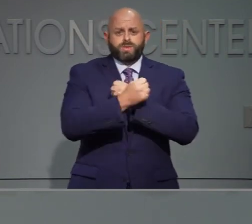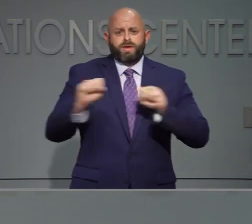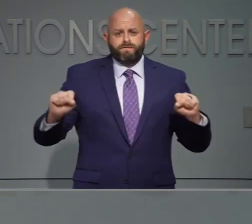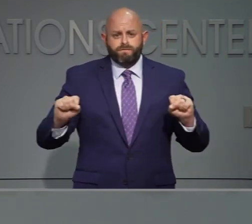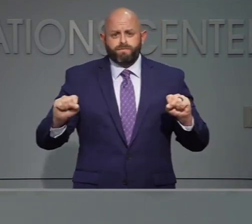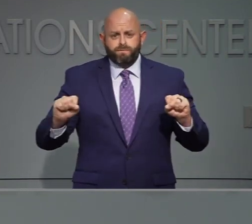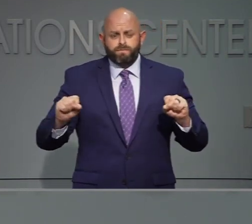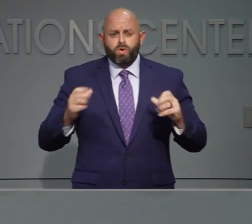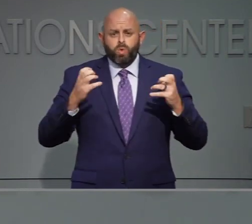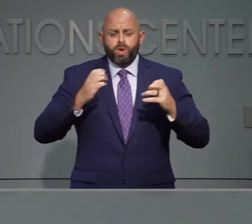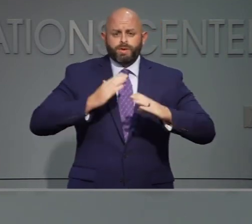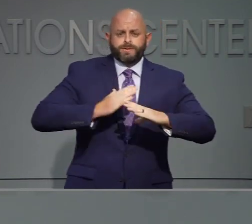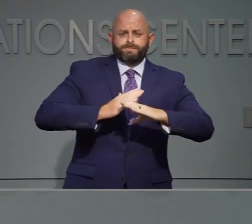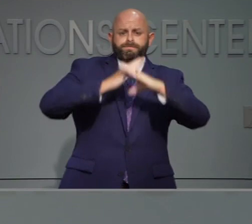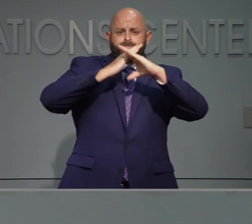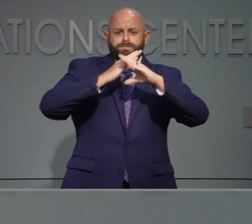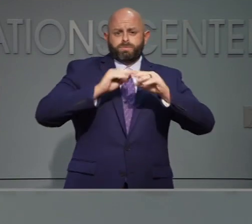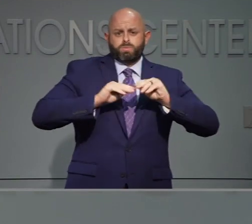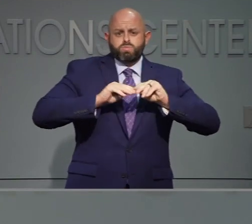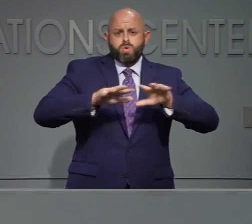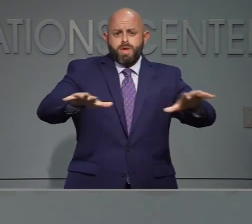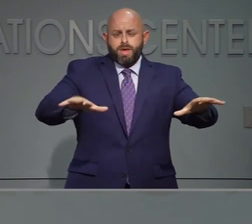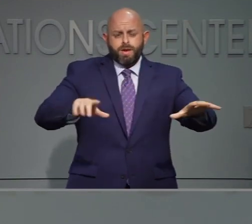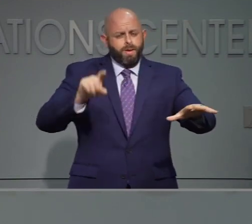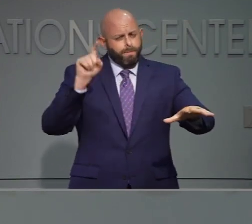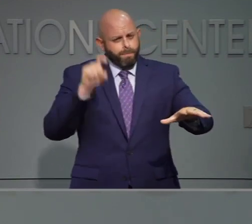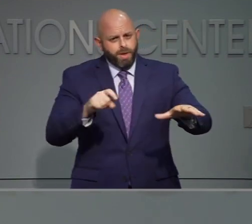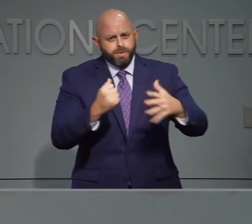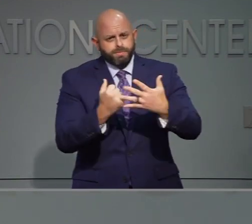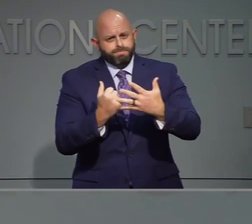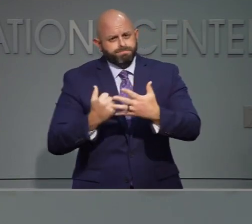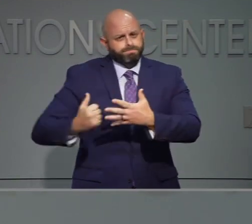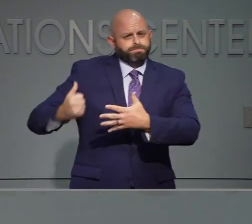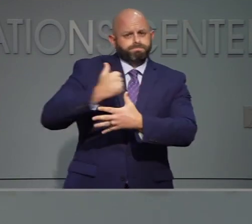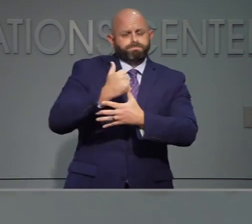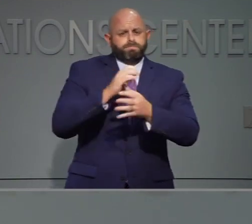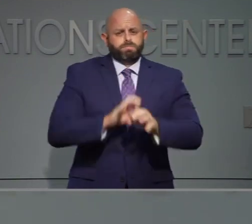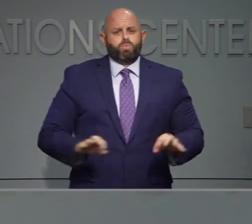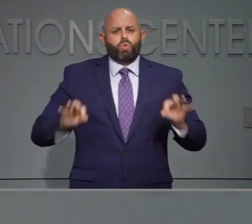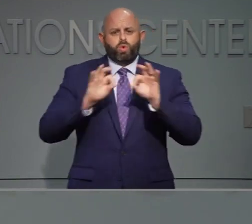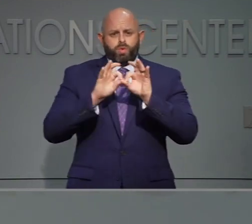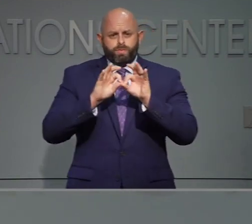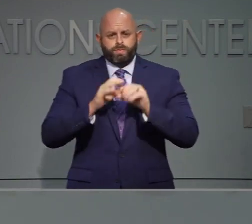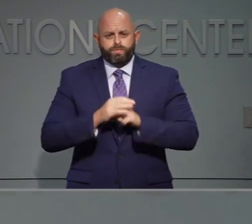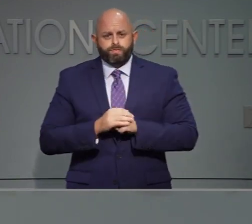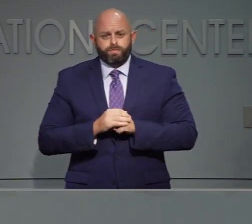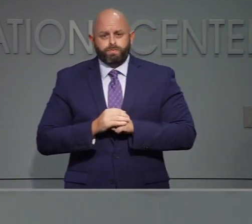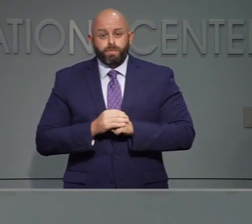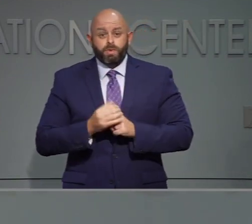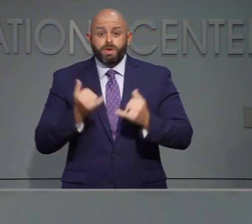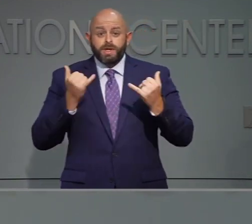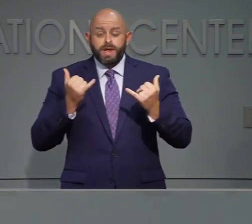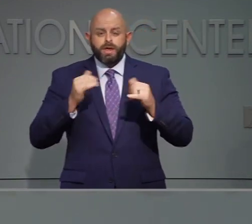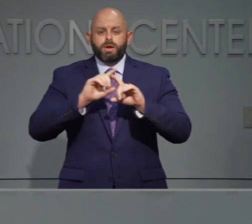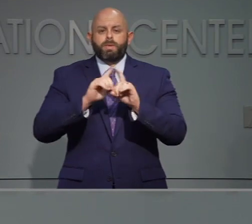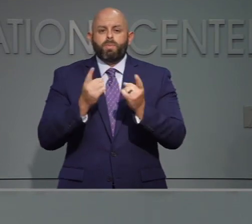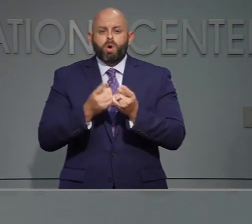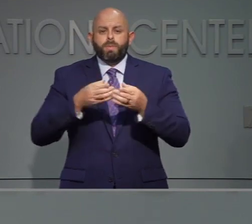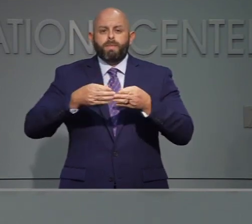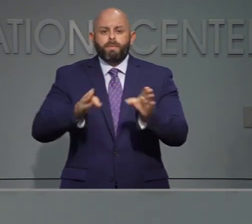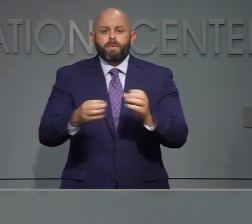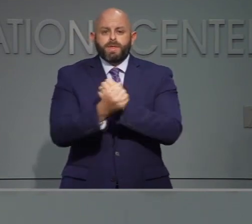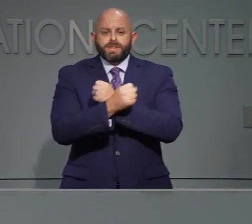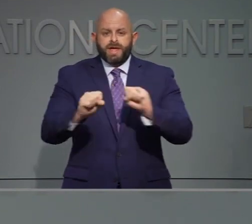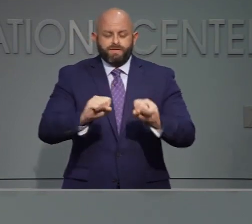rehacer la economía. Permanecer a salvo y detener la propagación del virus debe continuar siendo nuestra prioridad. Hoy el Departamento de Seguridad